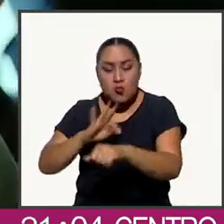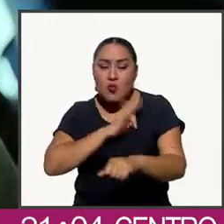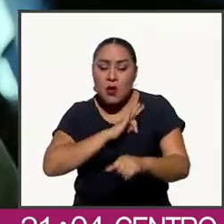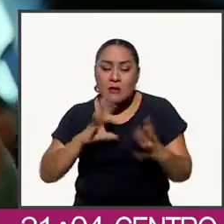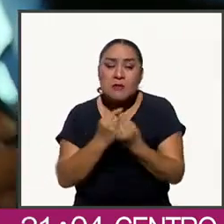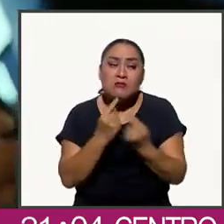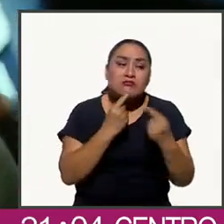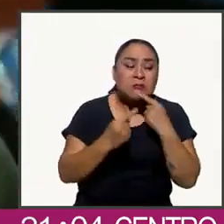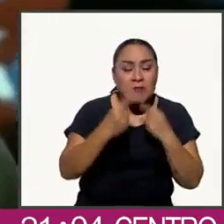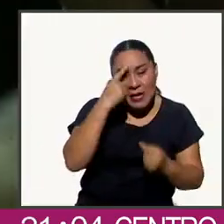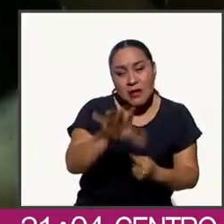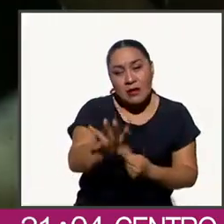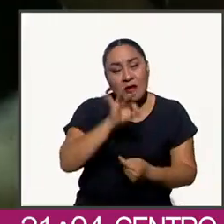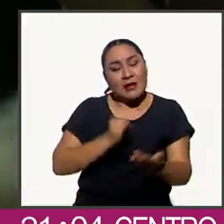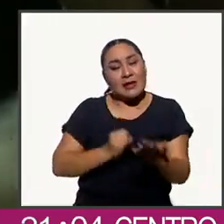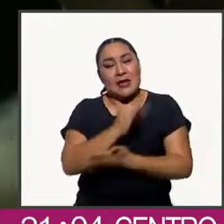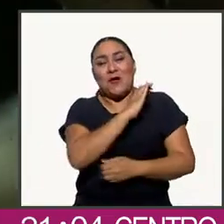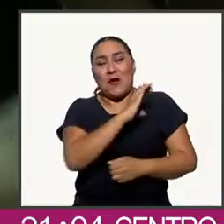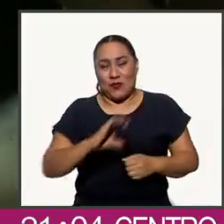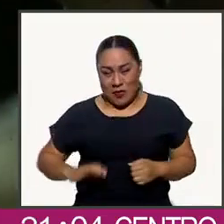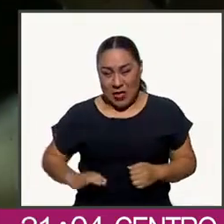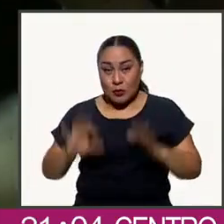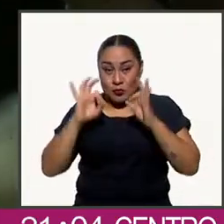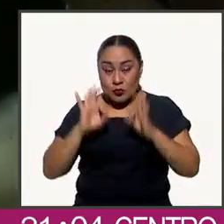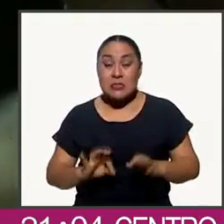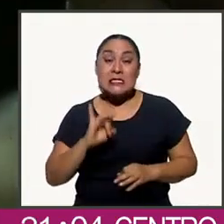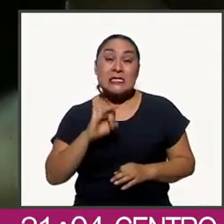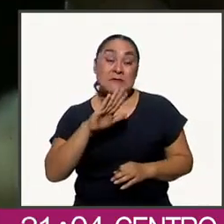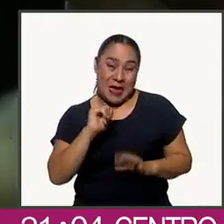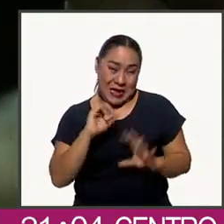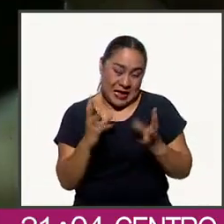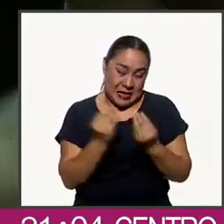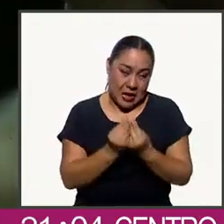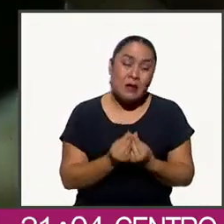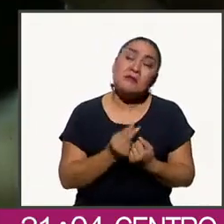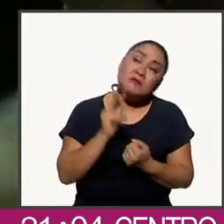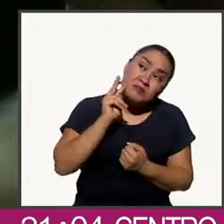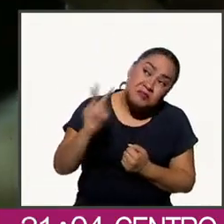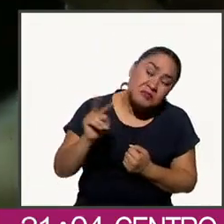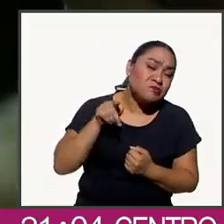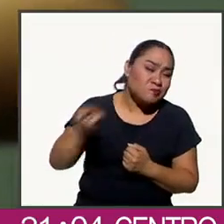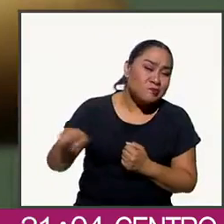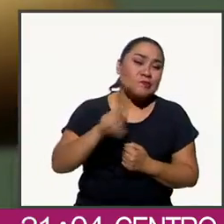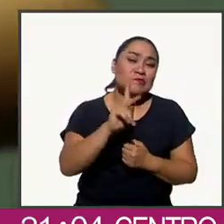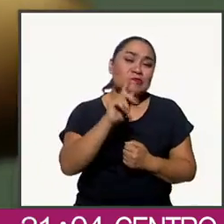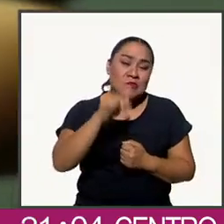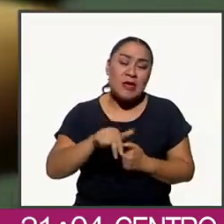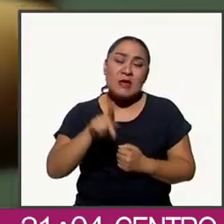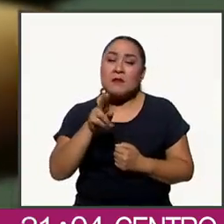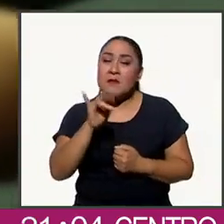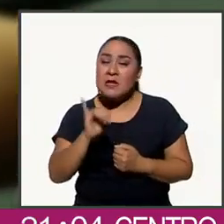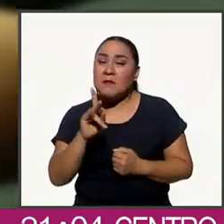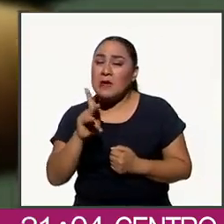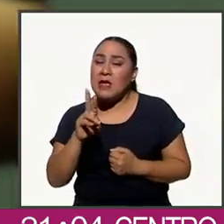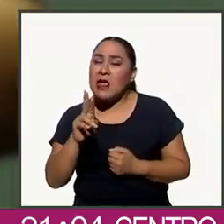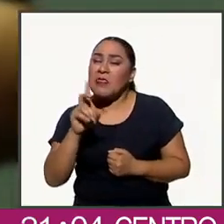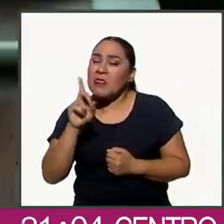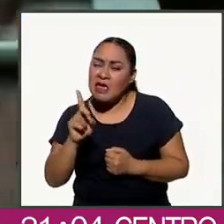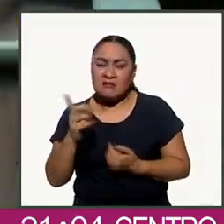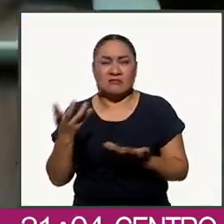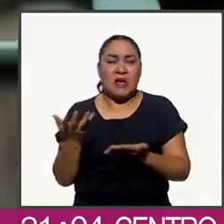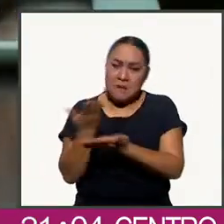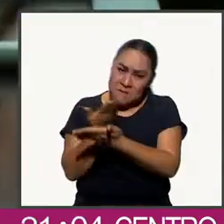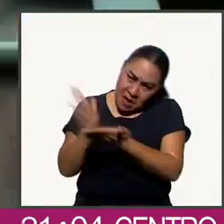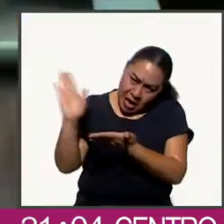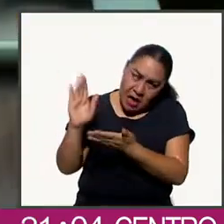del aspirante. Quienes lo iban a integrar acusaron al PRI, PAN y PRD de no querer sacar las manos del proceso